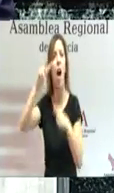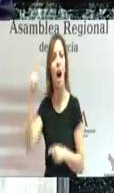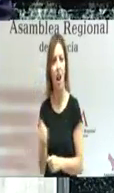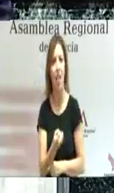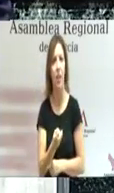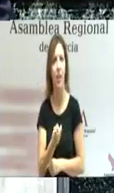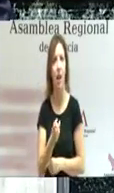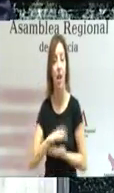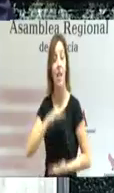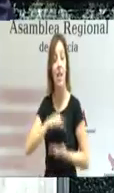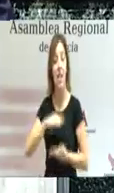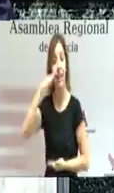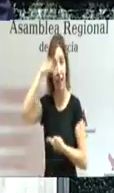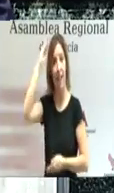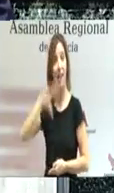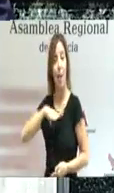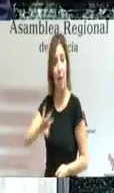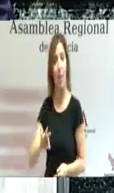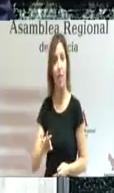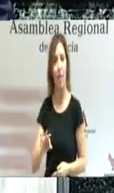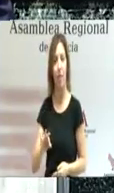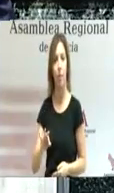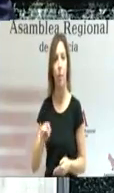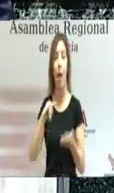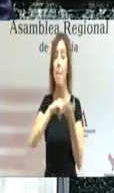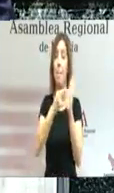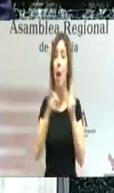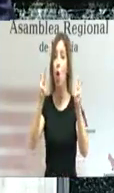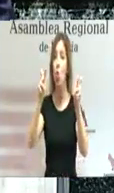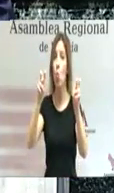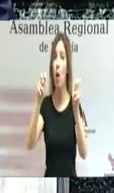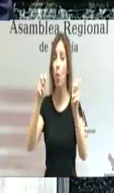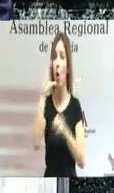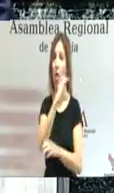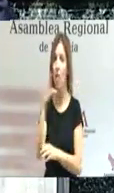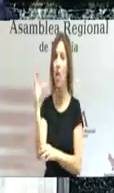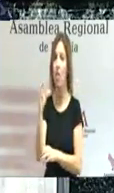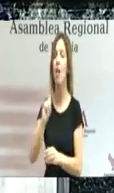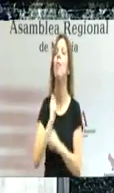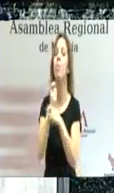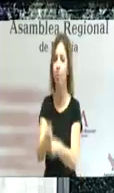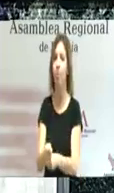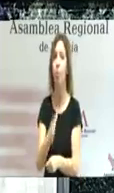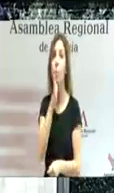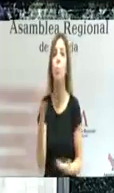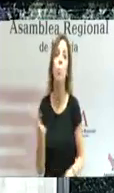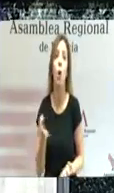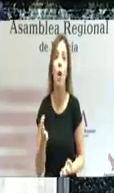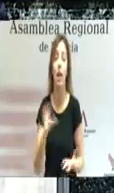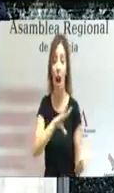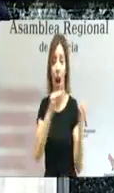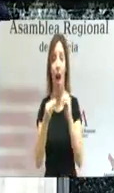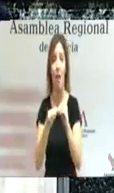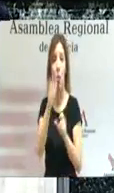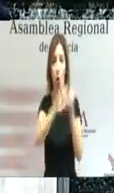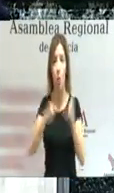Debemos elaborar un nuevo y ambicioso plan de ciencia en la región de Murcia para adecuarnos a las necesidades de